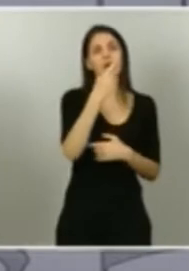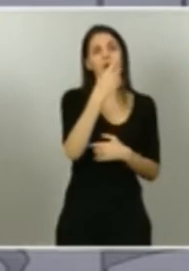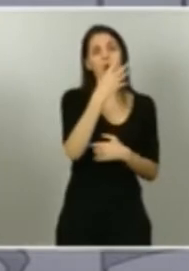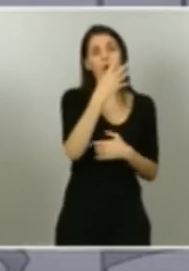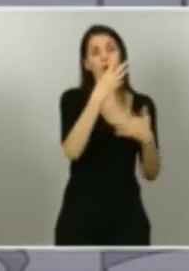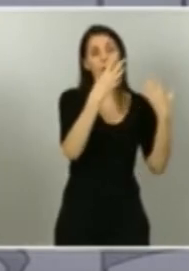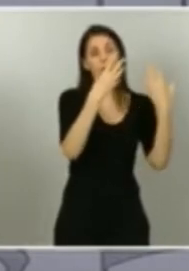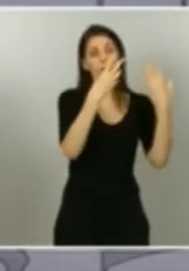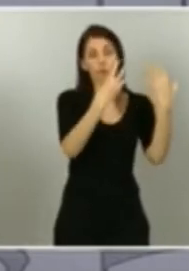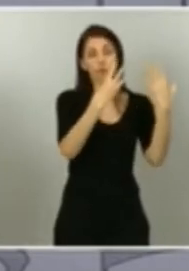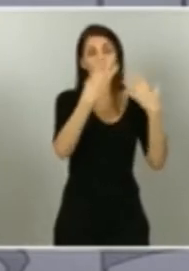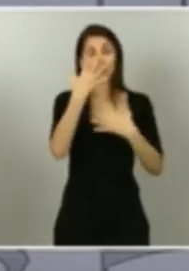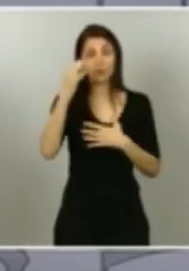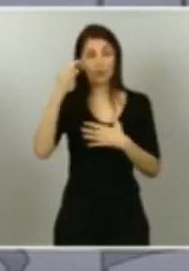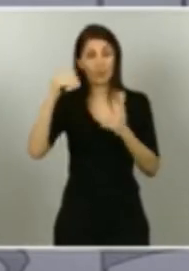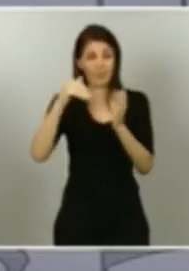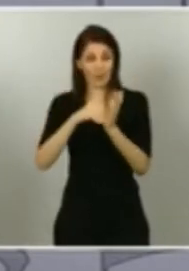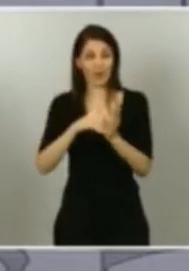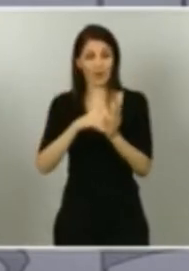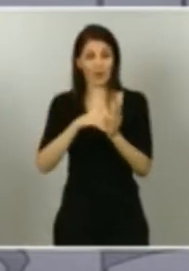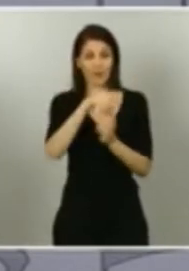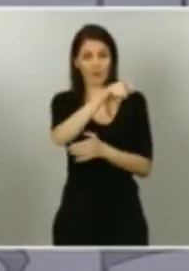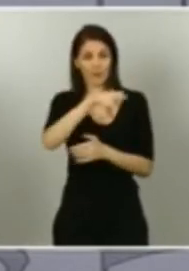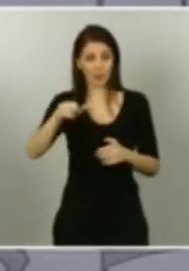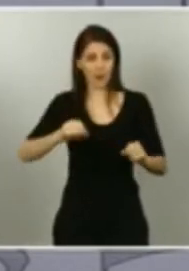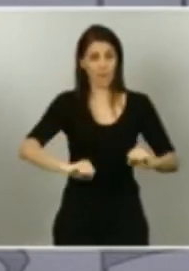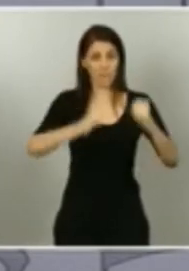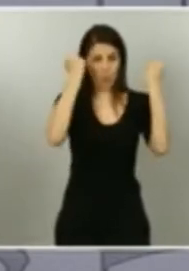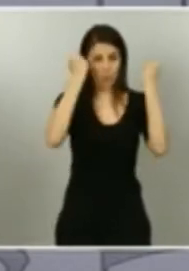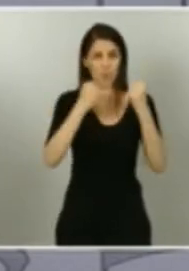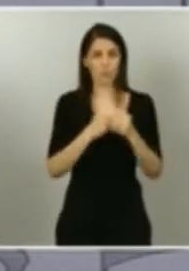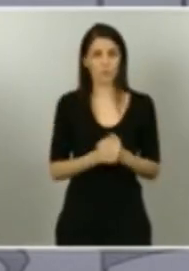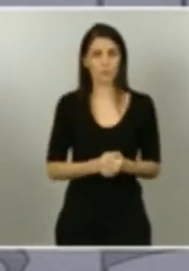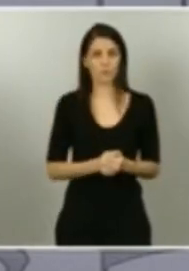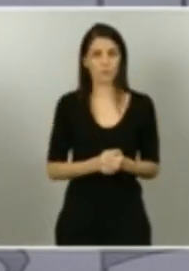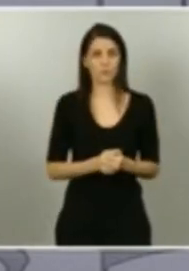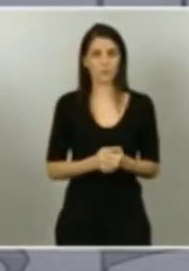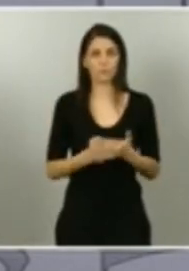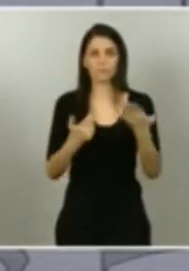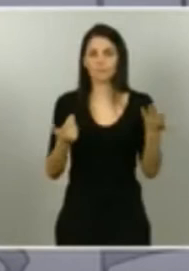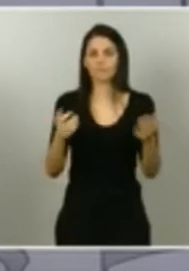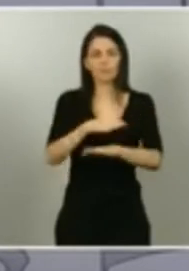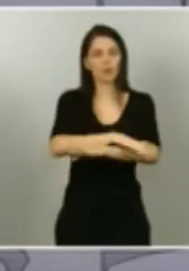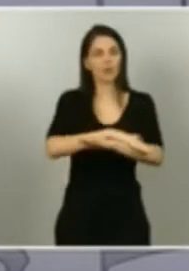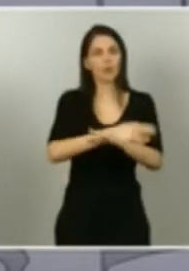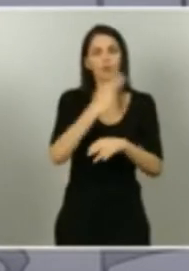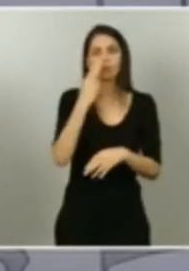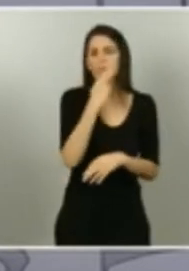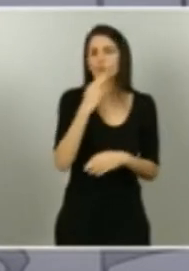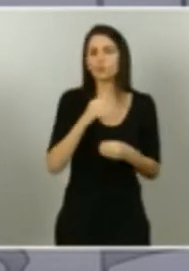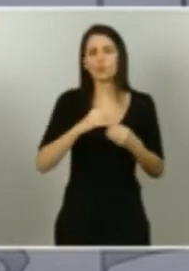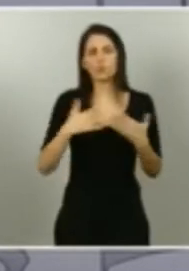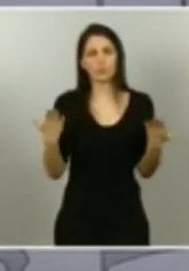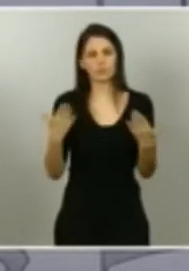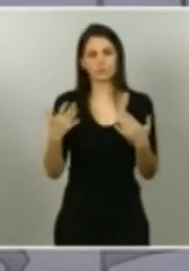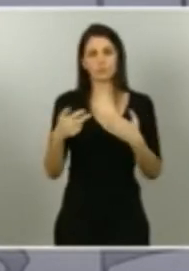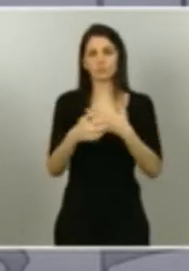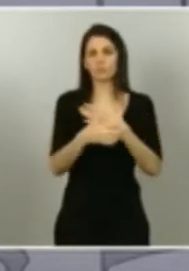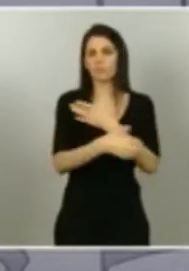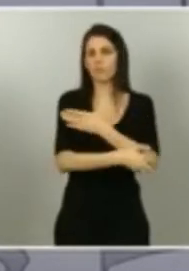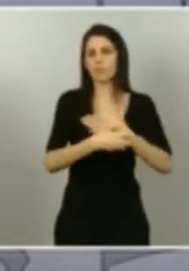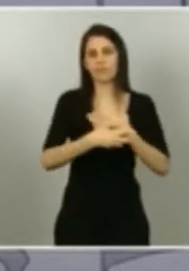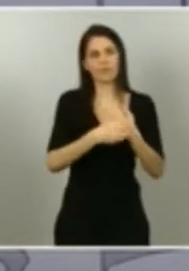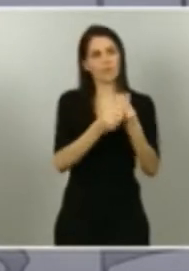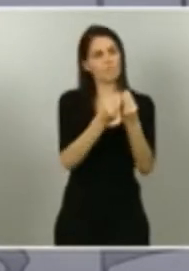ello. Este Gobierno tiene el compromiso de erradicar la pobreza que conlleva como principal prioridad erradicar la pobreza